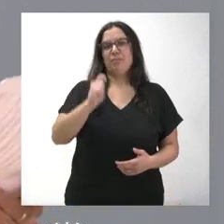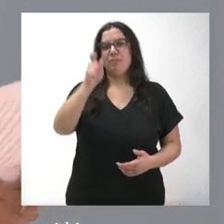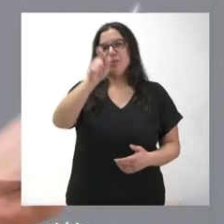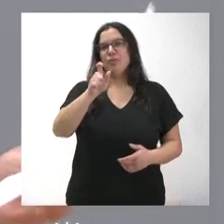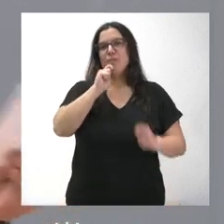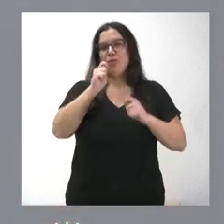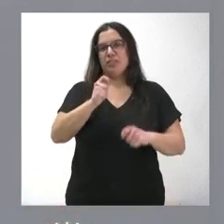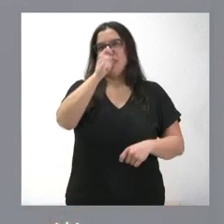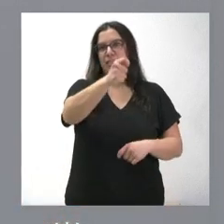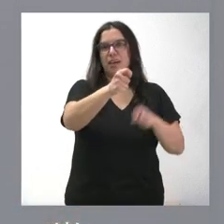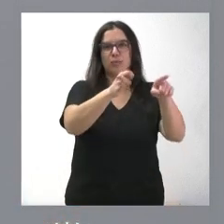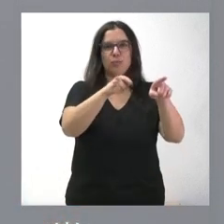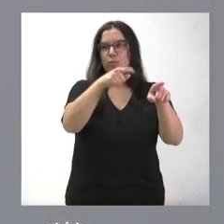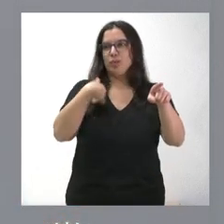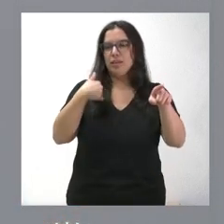Ah, eres tú.